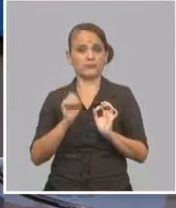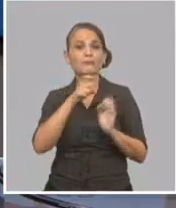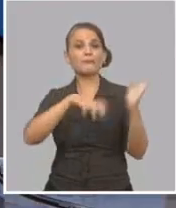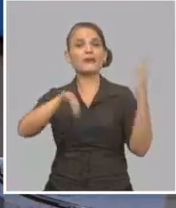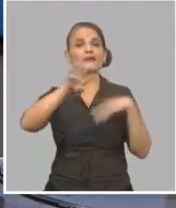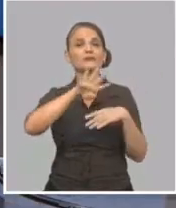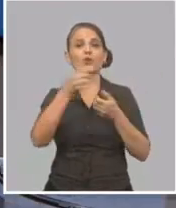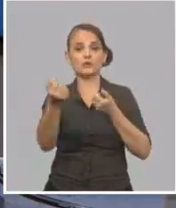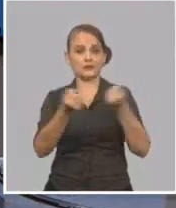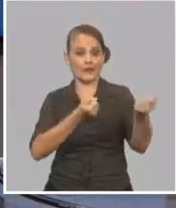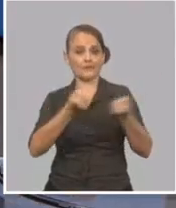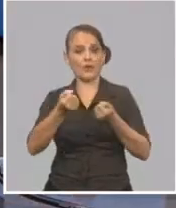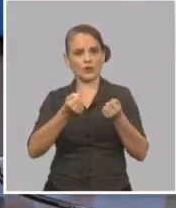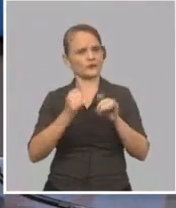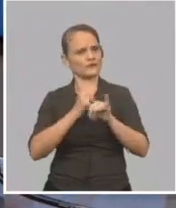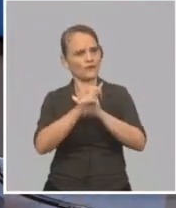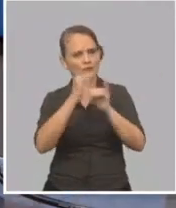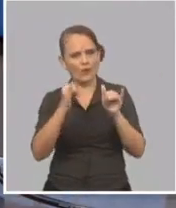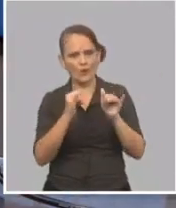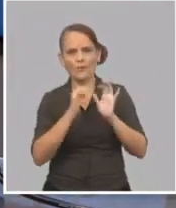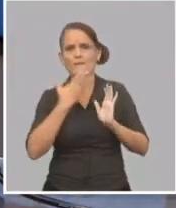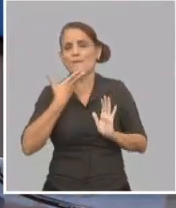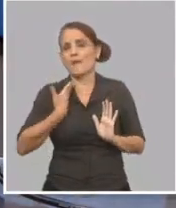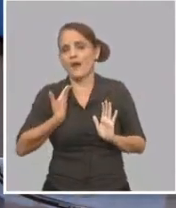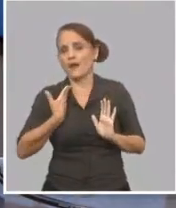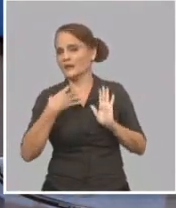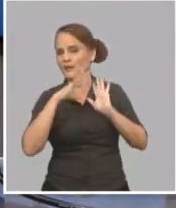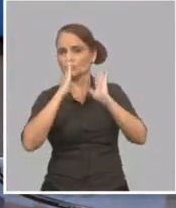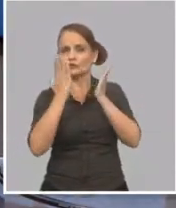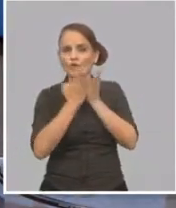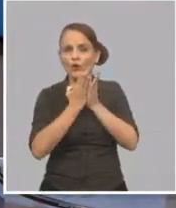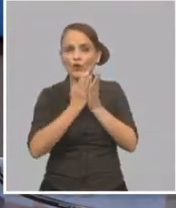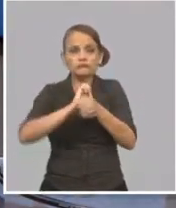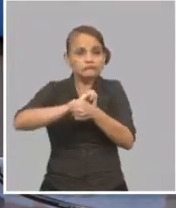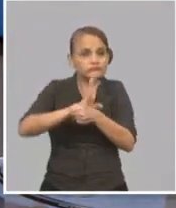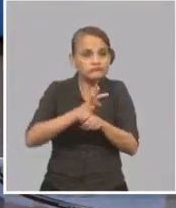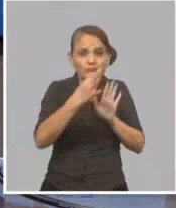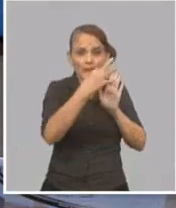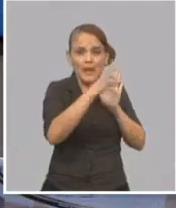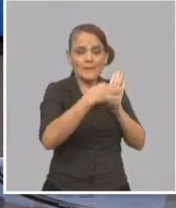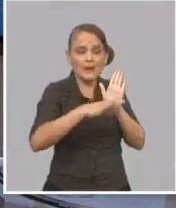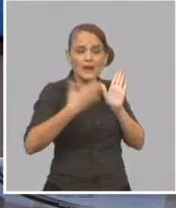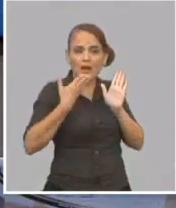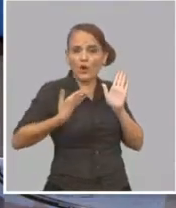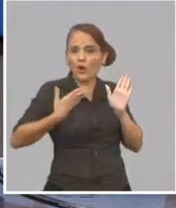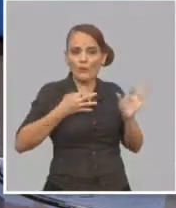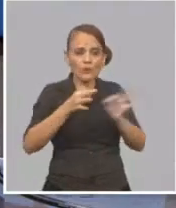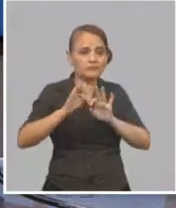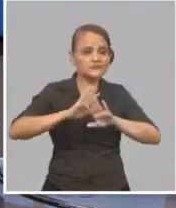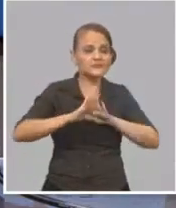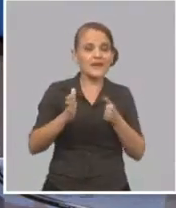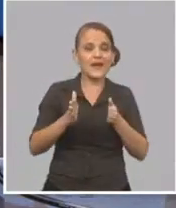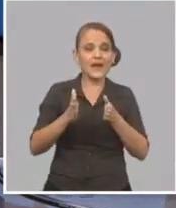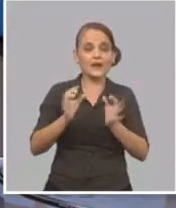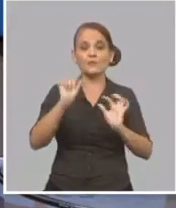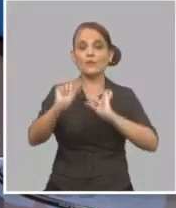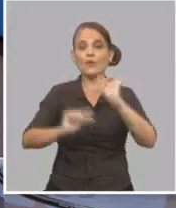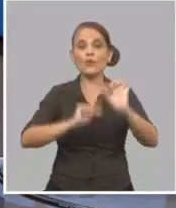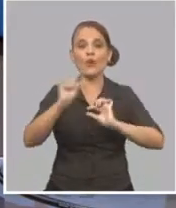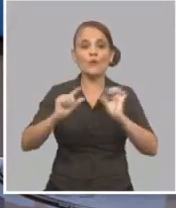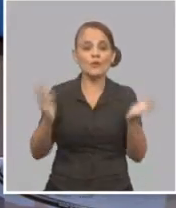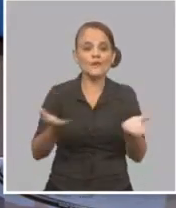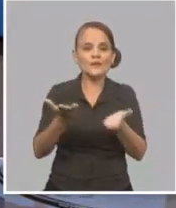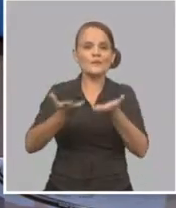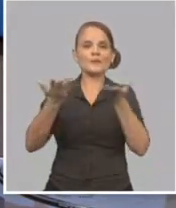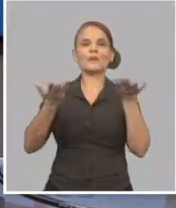el comportamiento de los indicadores de la COVID en la mayoría de nuestras provincias que han alcanzado la fase